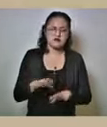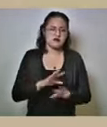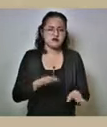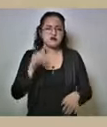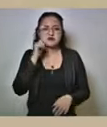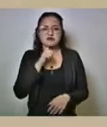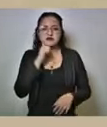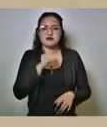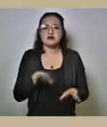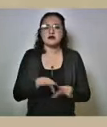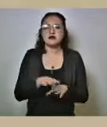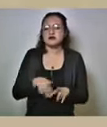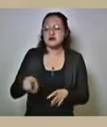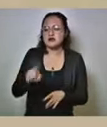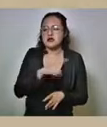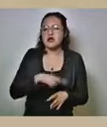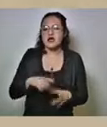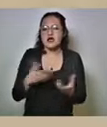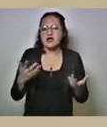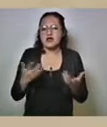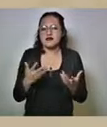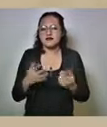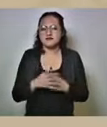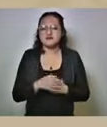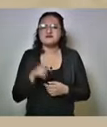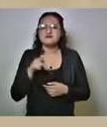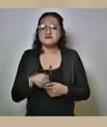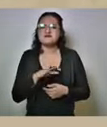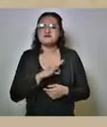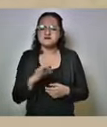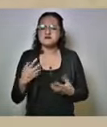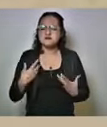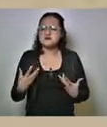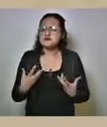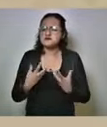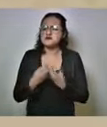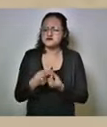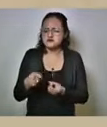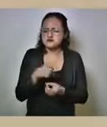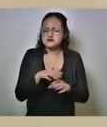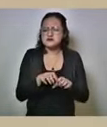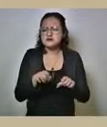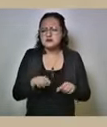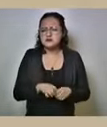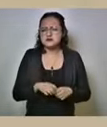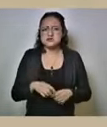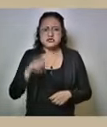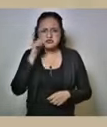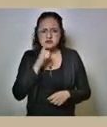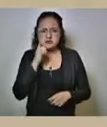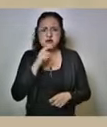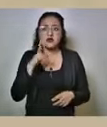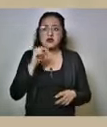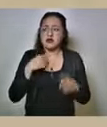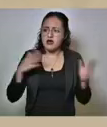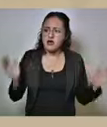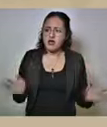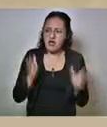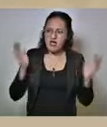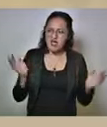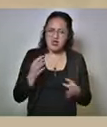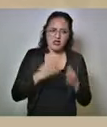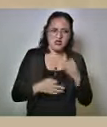un círculo que nos rodea y ahí podemos ser solidarios siempre no necesitamos promoverlo